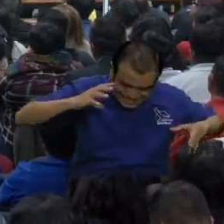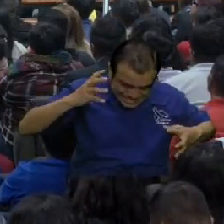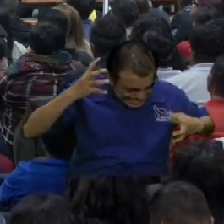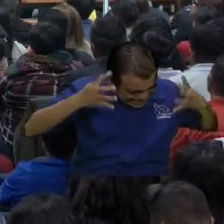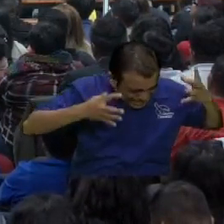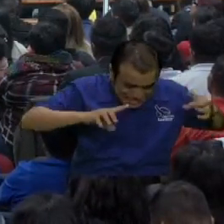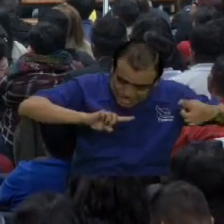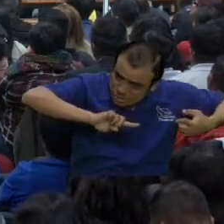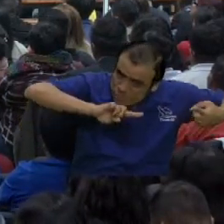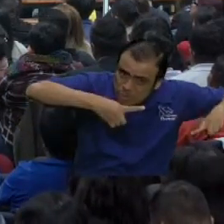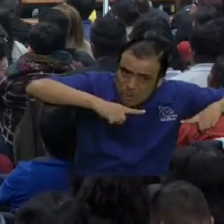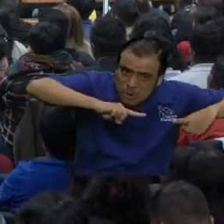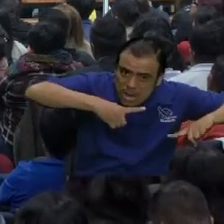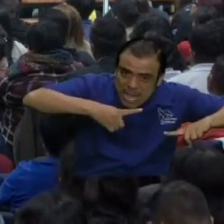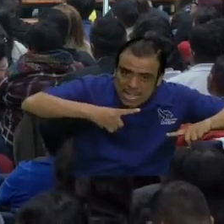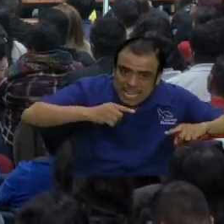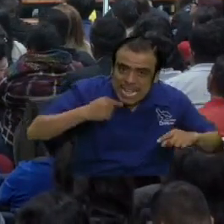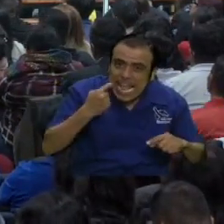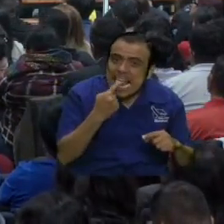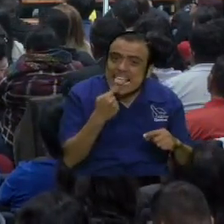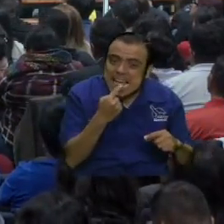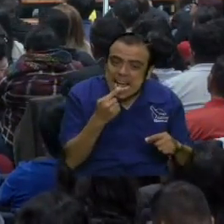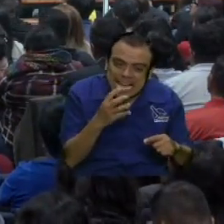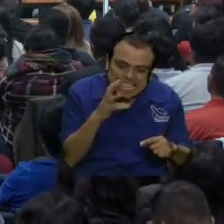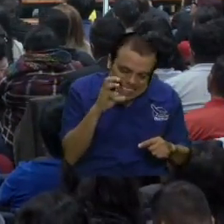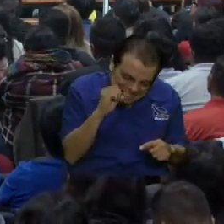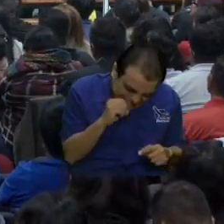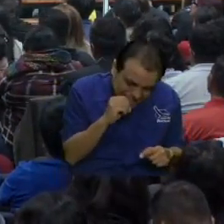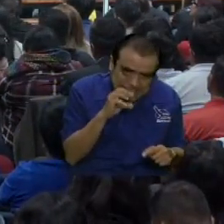Tal dolor dice que se mordían sus lenguas.